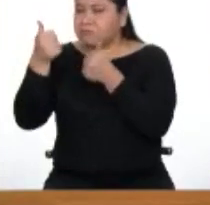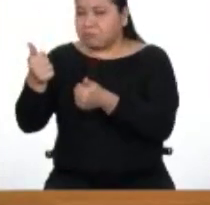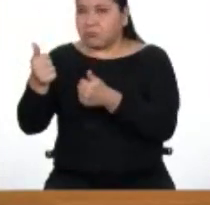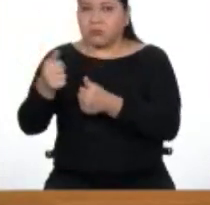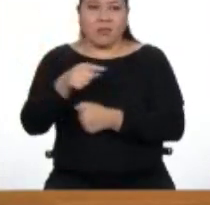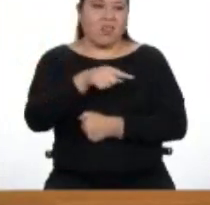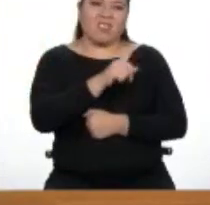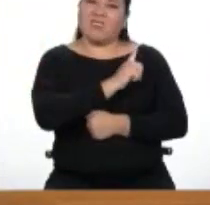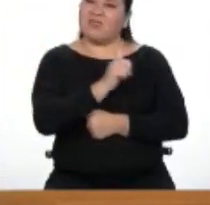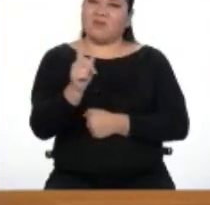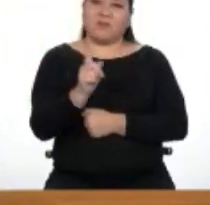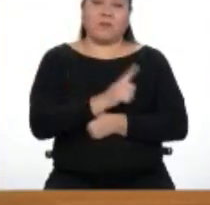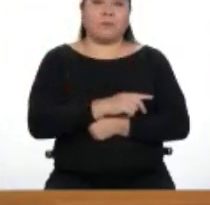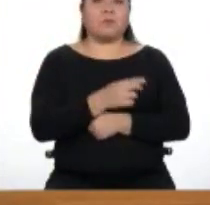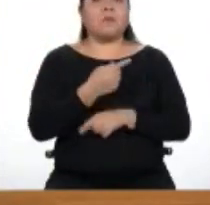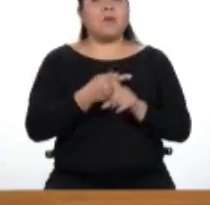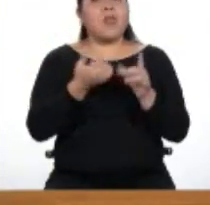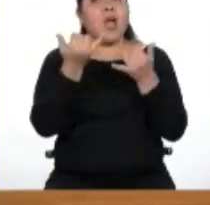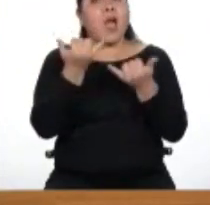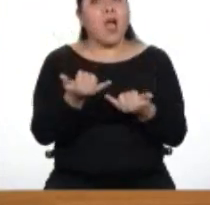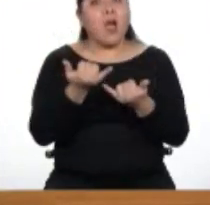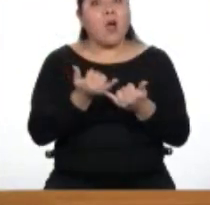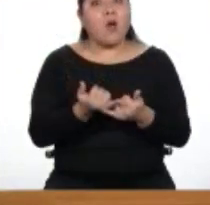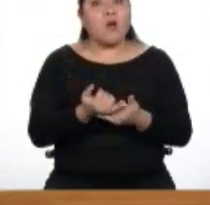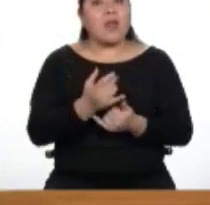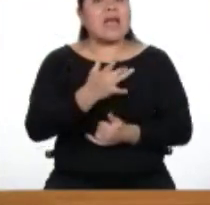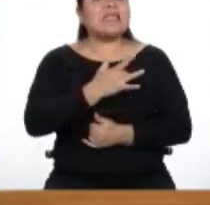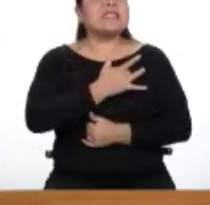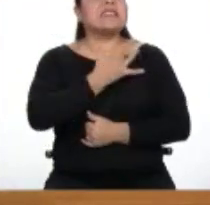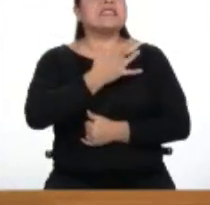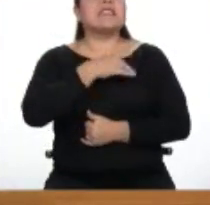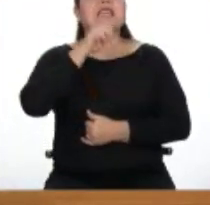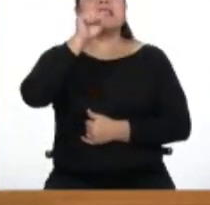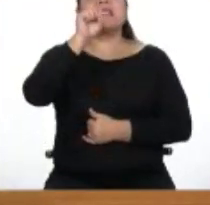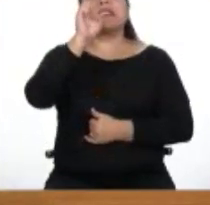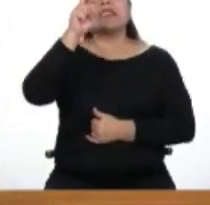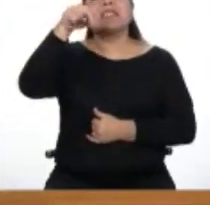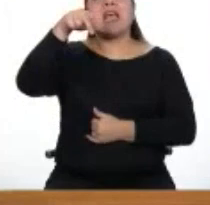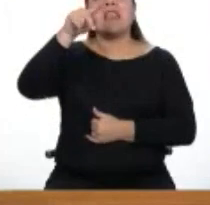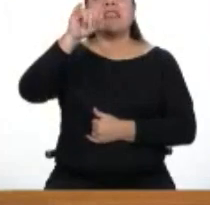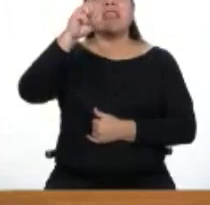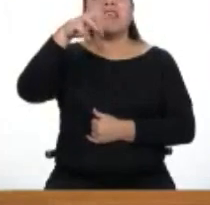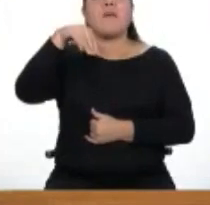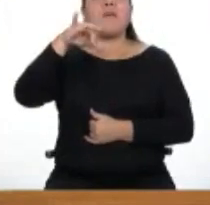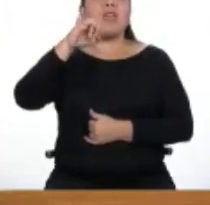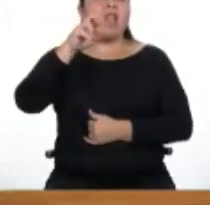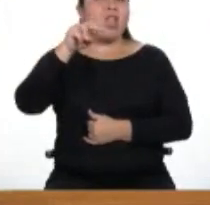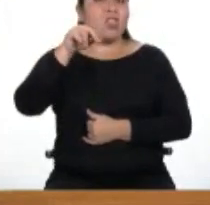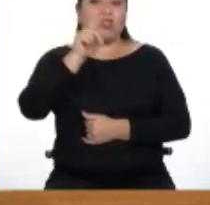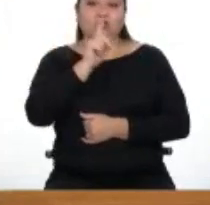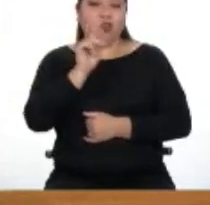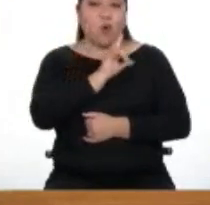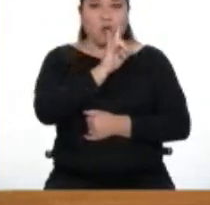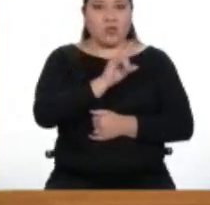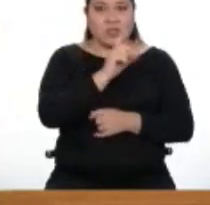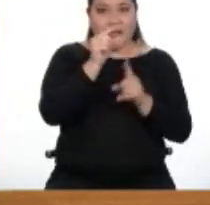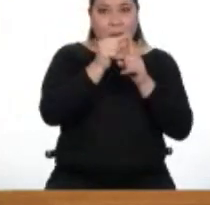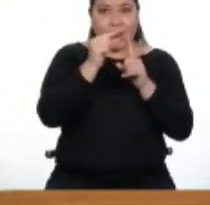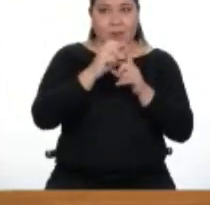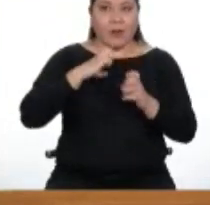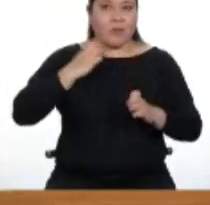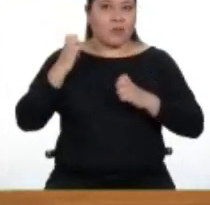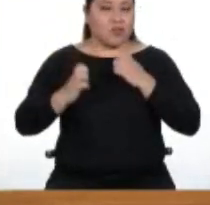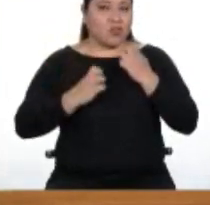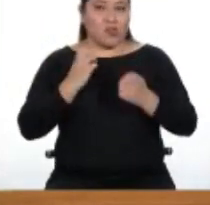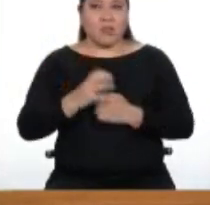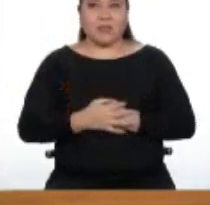ahora que has utilizado la palabra sentimientos en vez de emociones, me has hecho recordar algo muy importante,